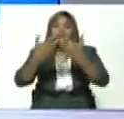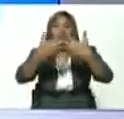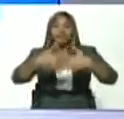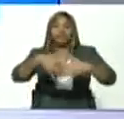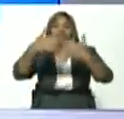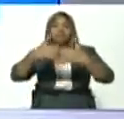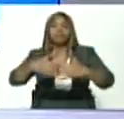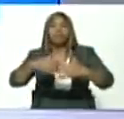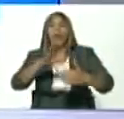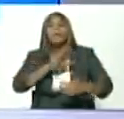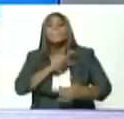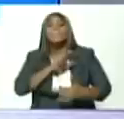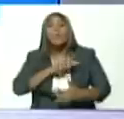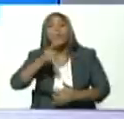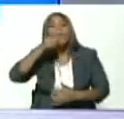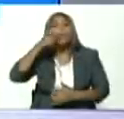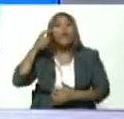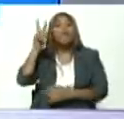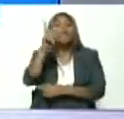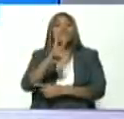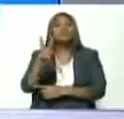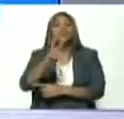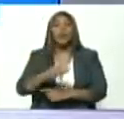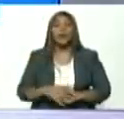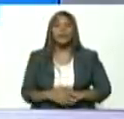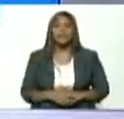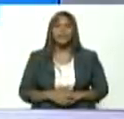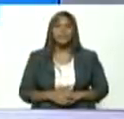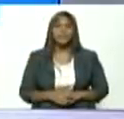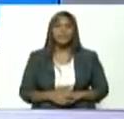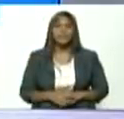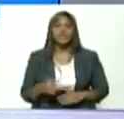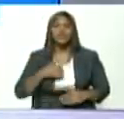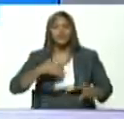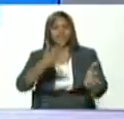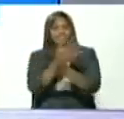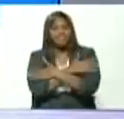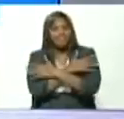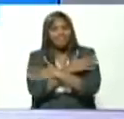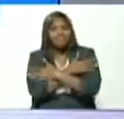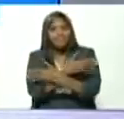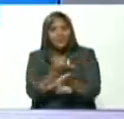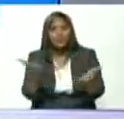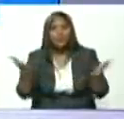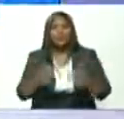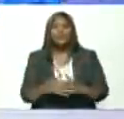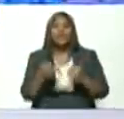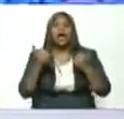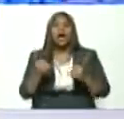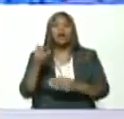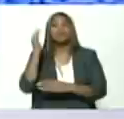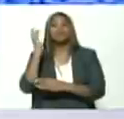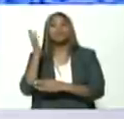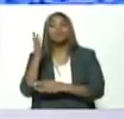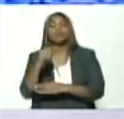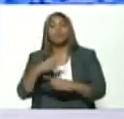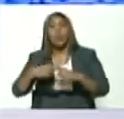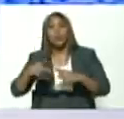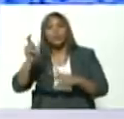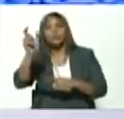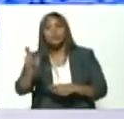pertenece al pueblo de Venezuela nos felicito desde aquí vamos a darle la palabra a Neregni